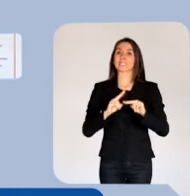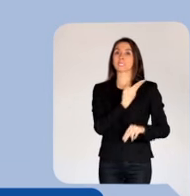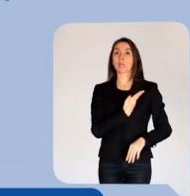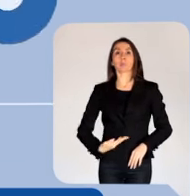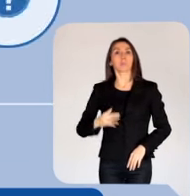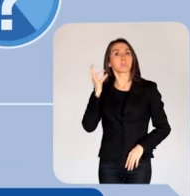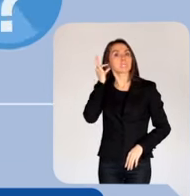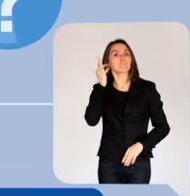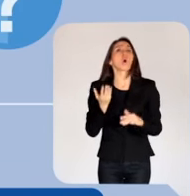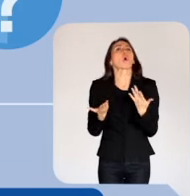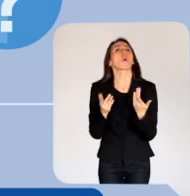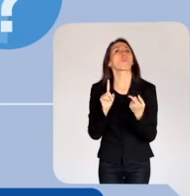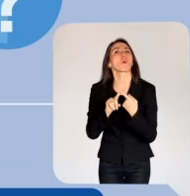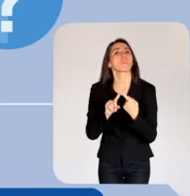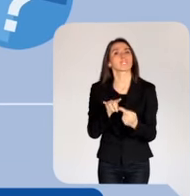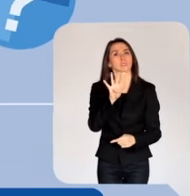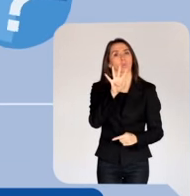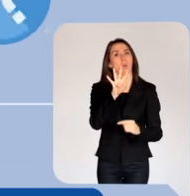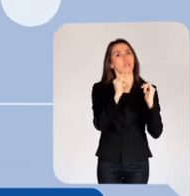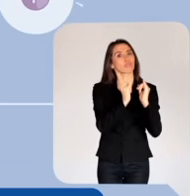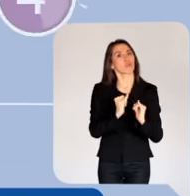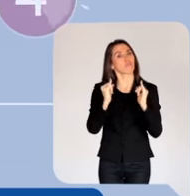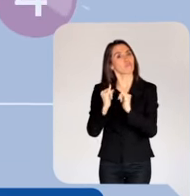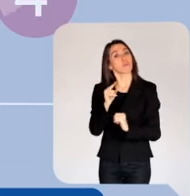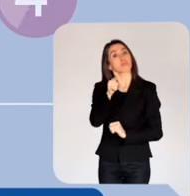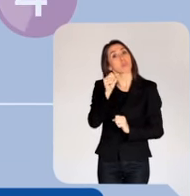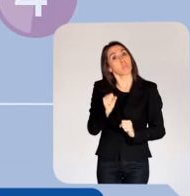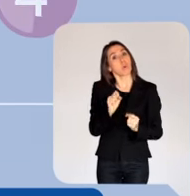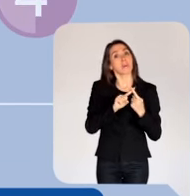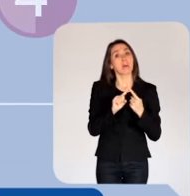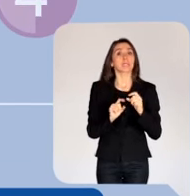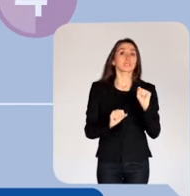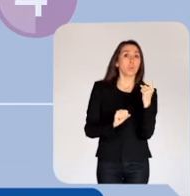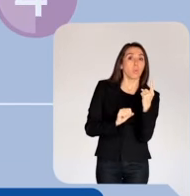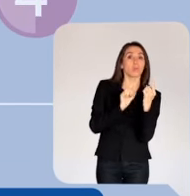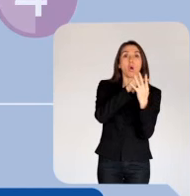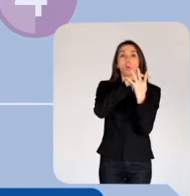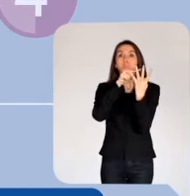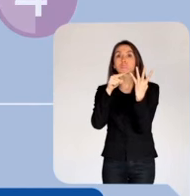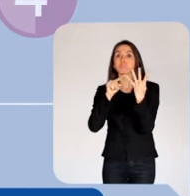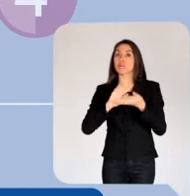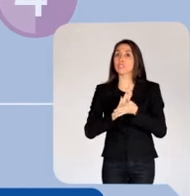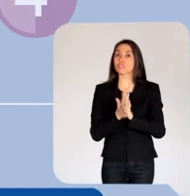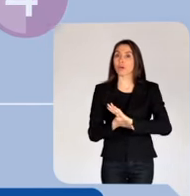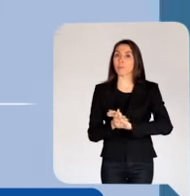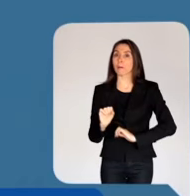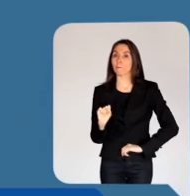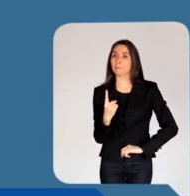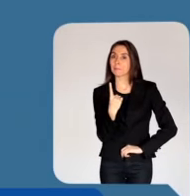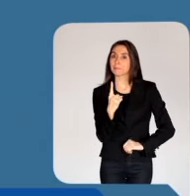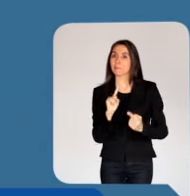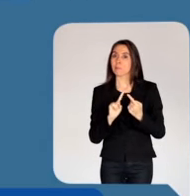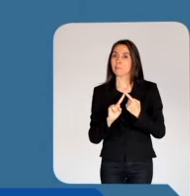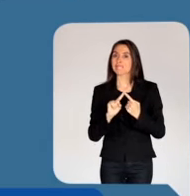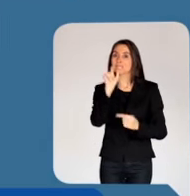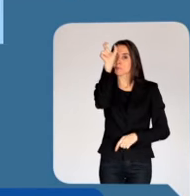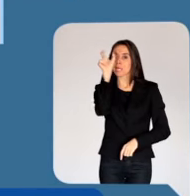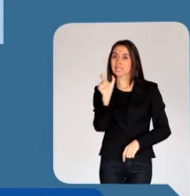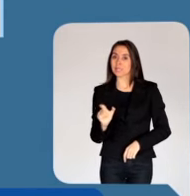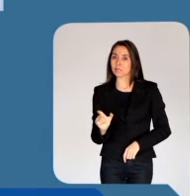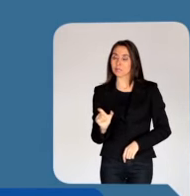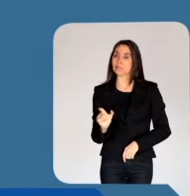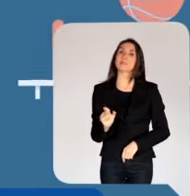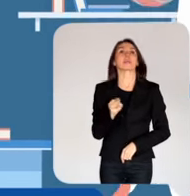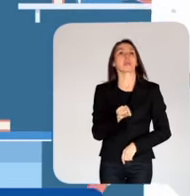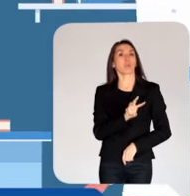la Presidenta. ¿Cómo participar? Hay cuatro formas y puedes participar en una o en todas ellas. 1. Participación